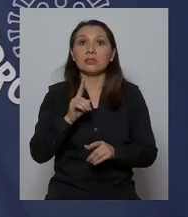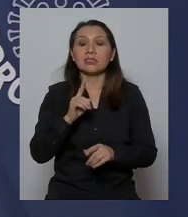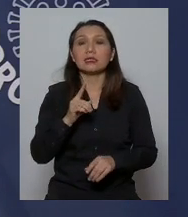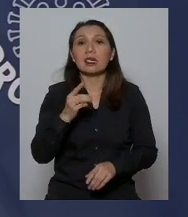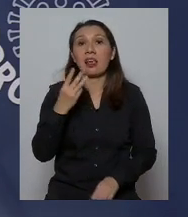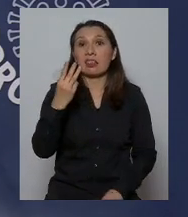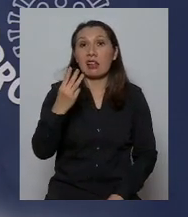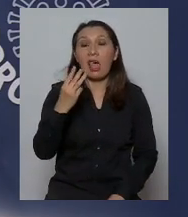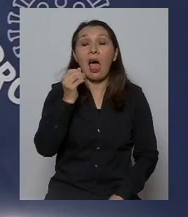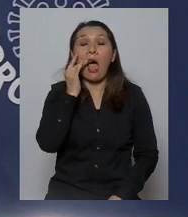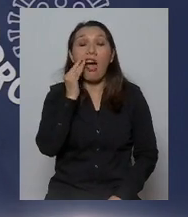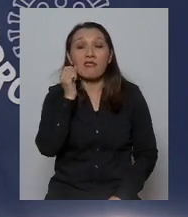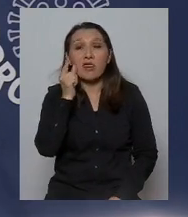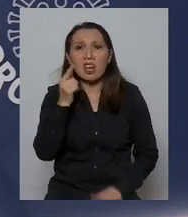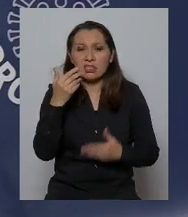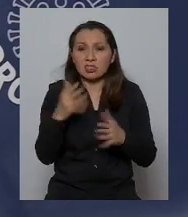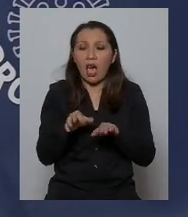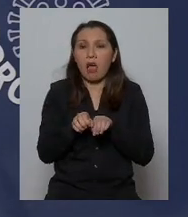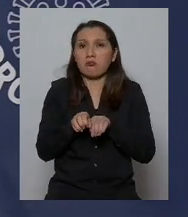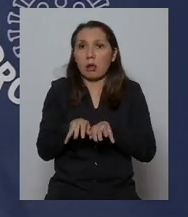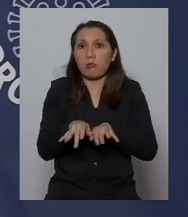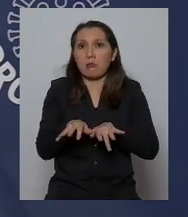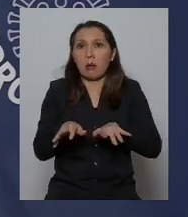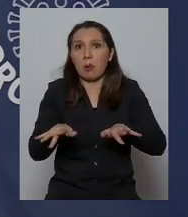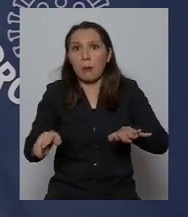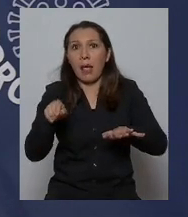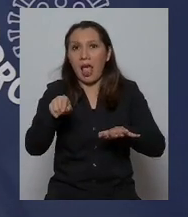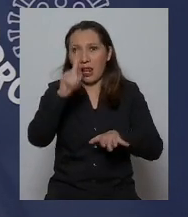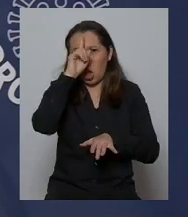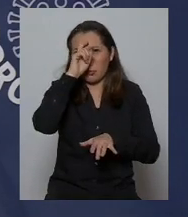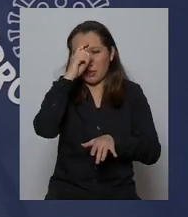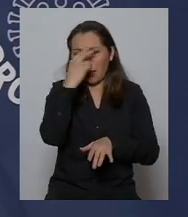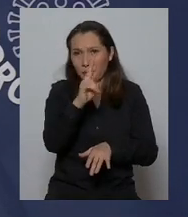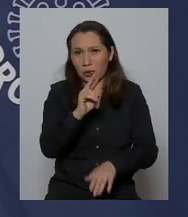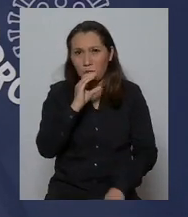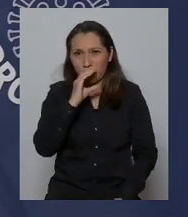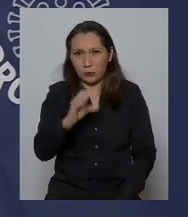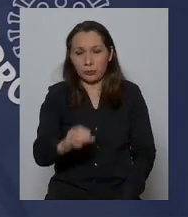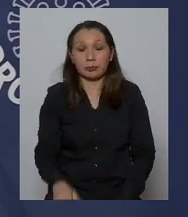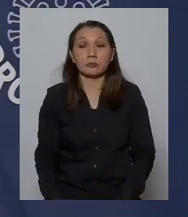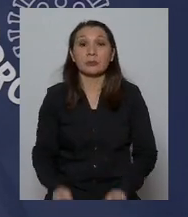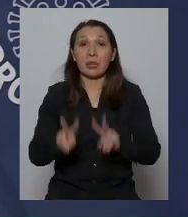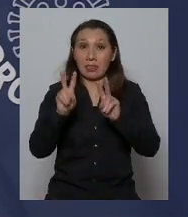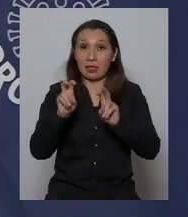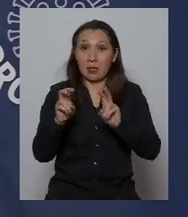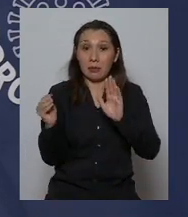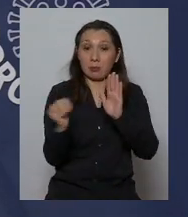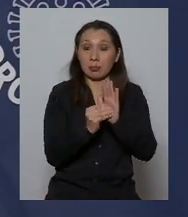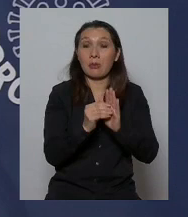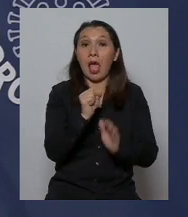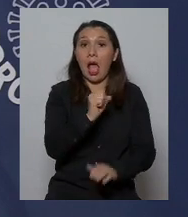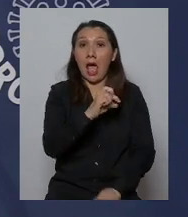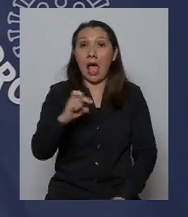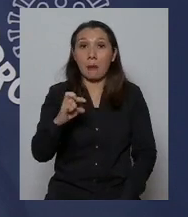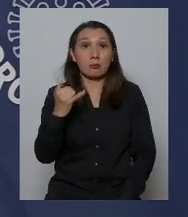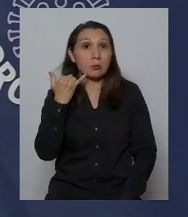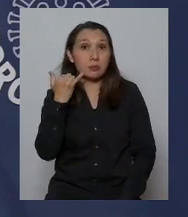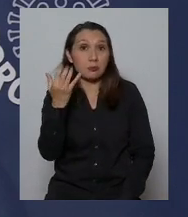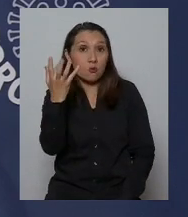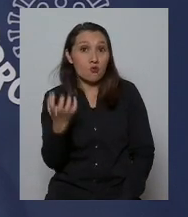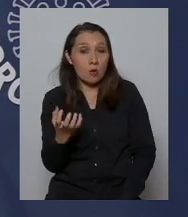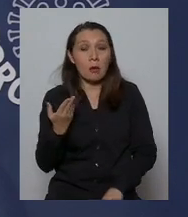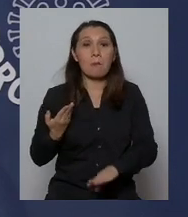ese lugar cuando ya el brote había empezado a ver en cuanto a la aplicación el presidente ha